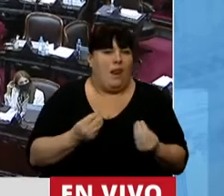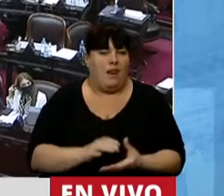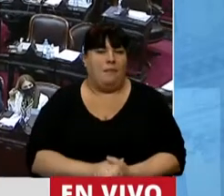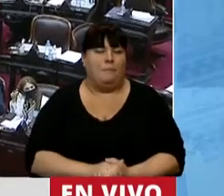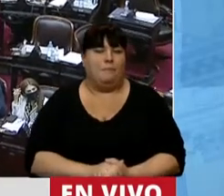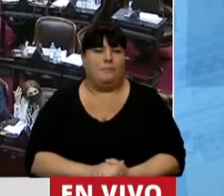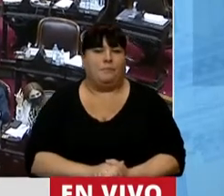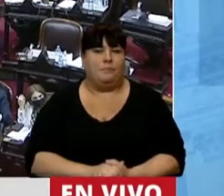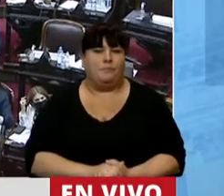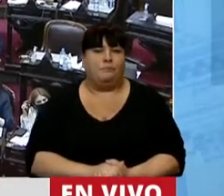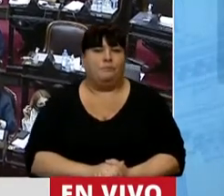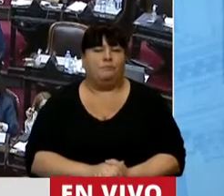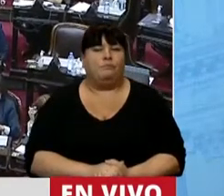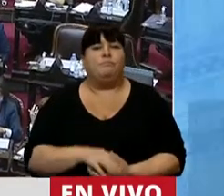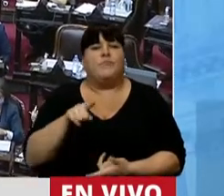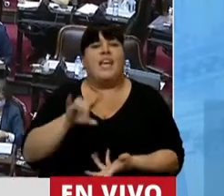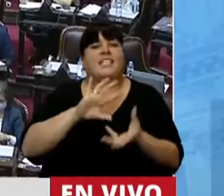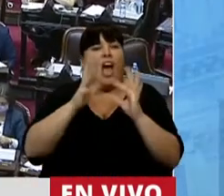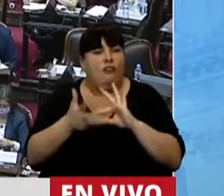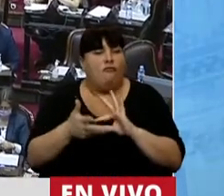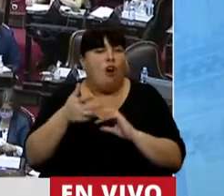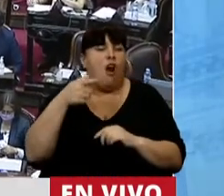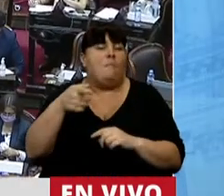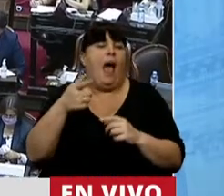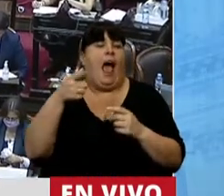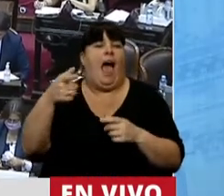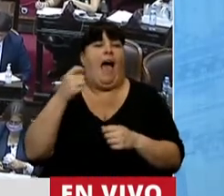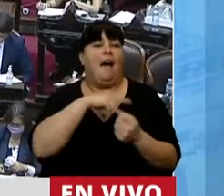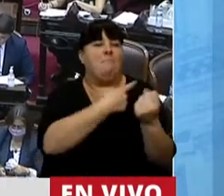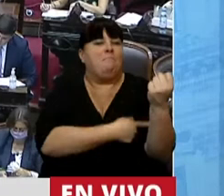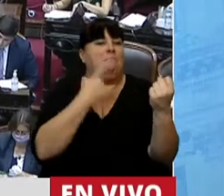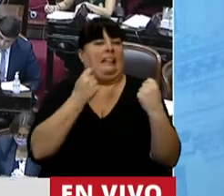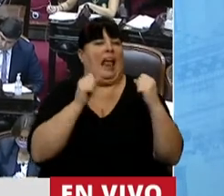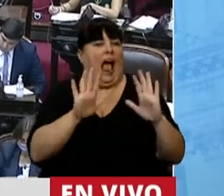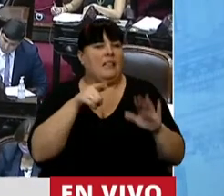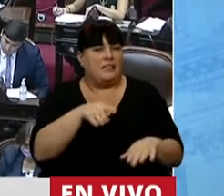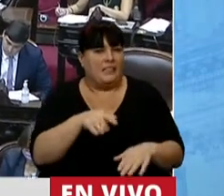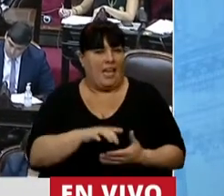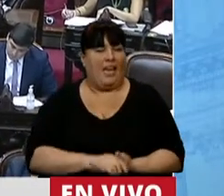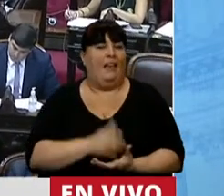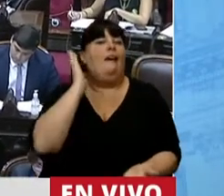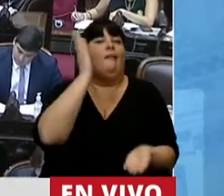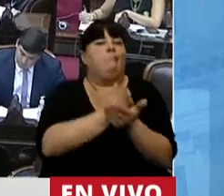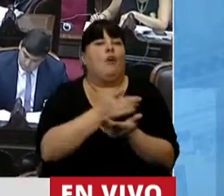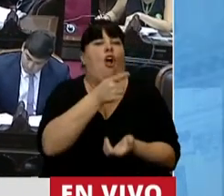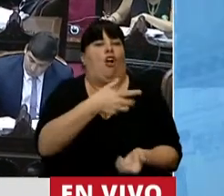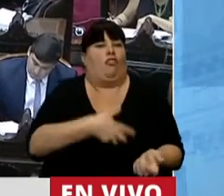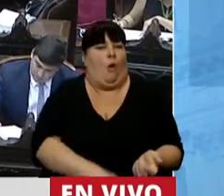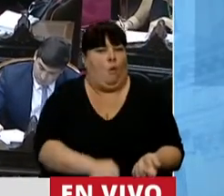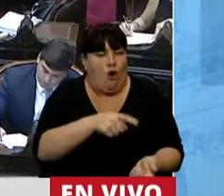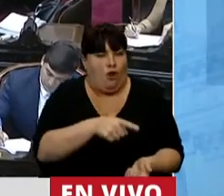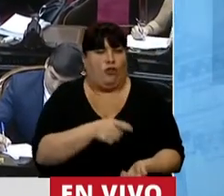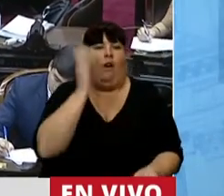mal. Son las formas en las que se expresa el sistema patriarcal que penaliza el aborto,